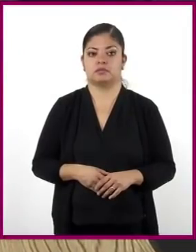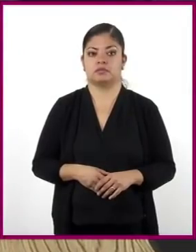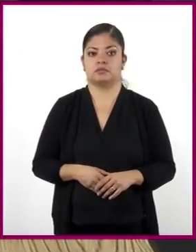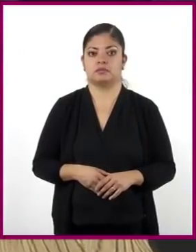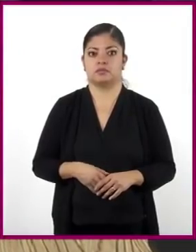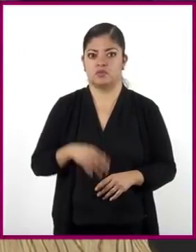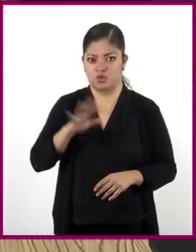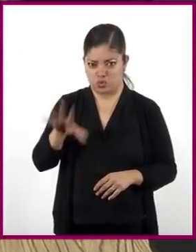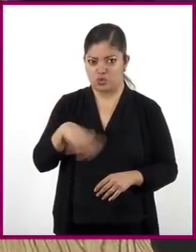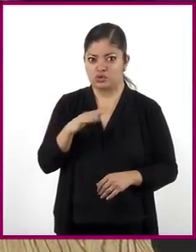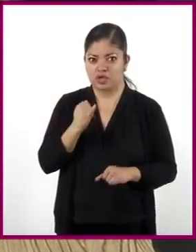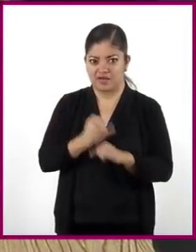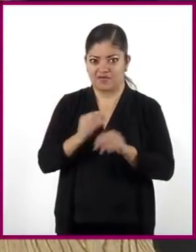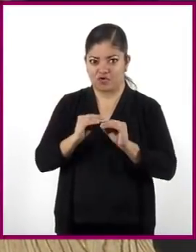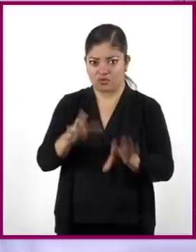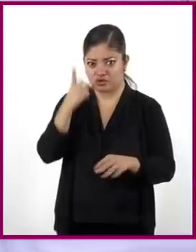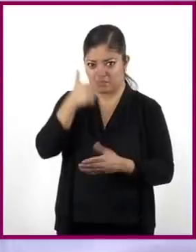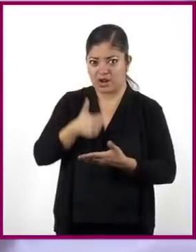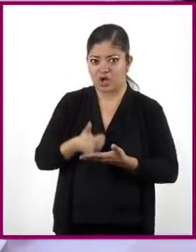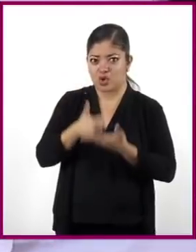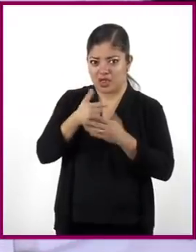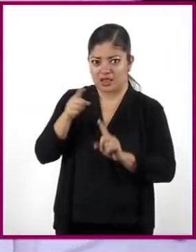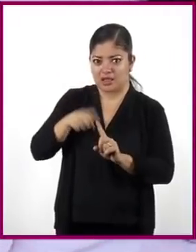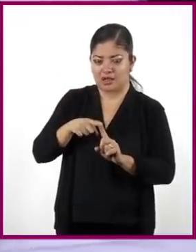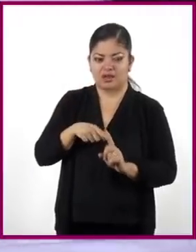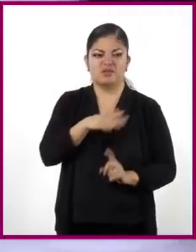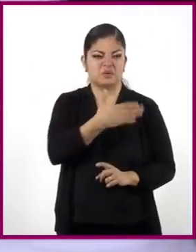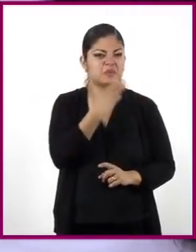Buscamos información para ayudarnos con la tarea. ¡Qué buena idea!